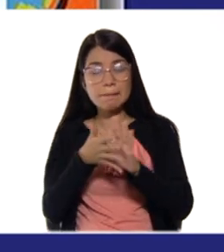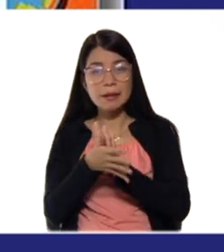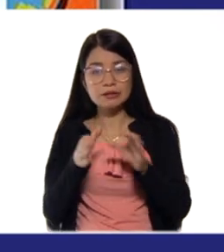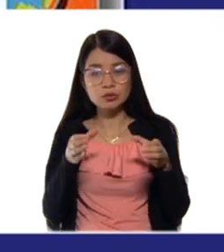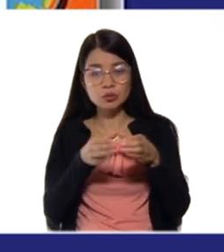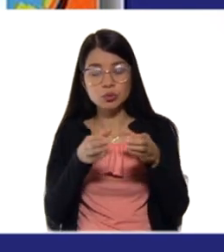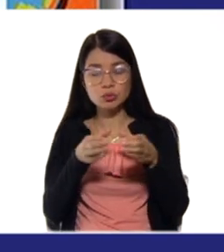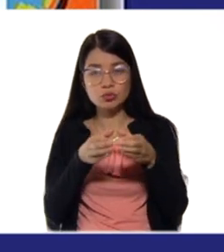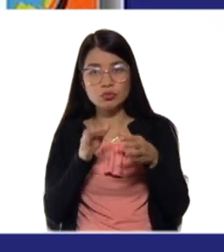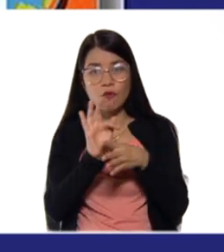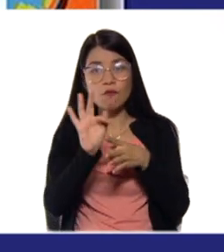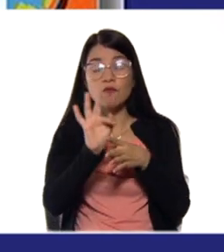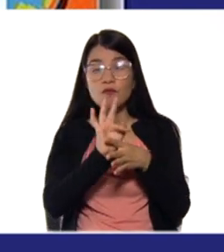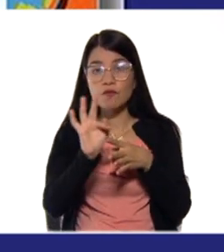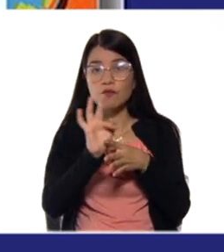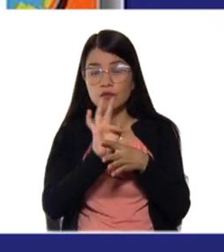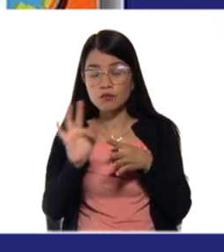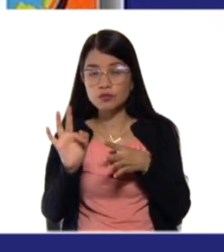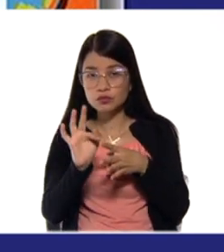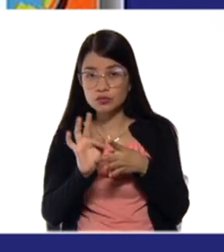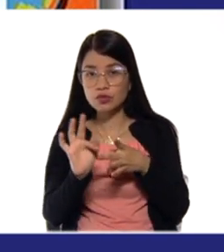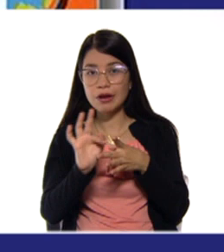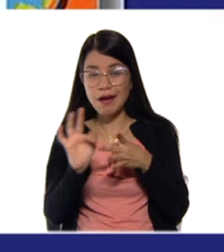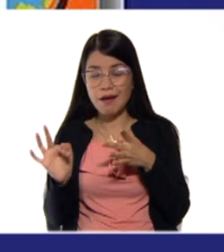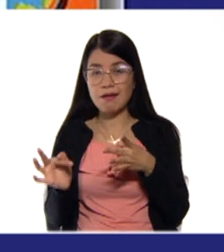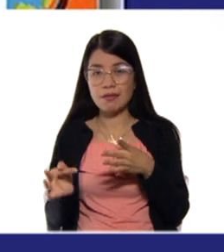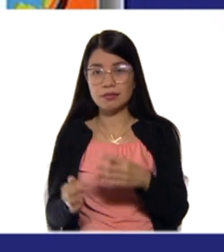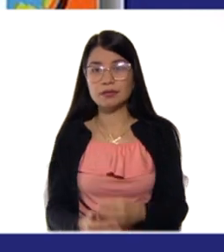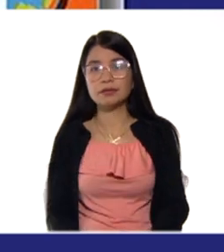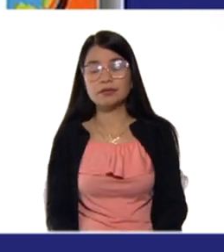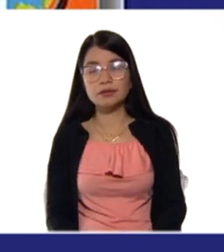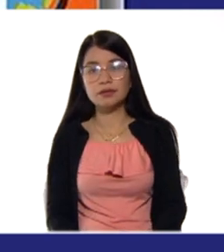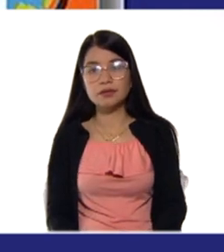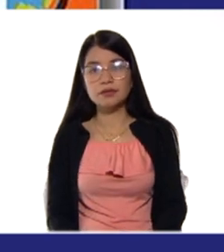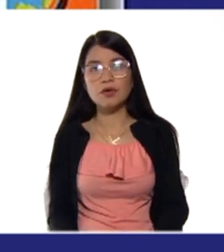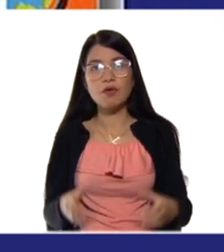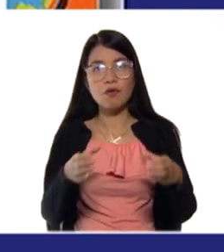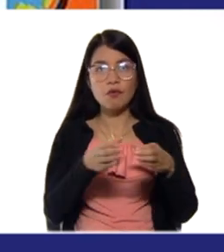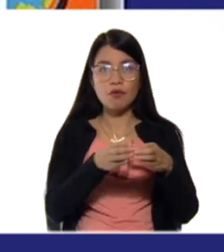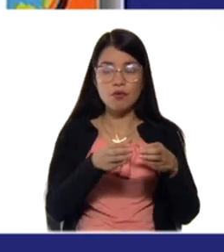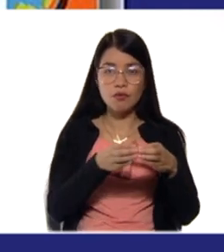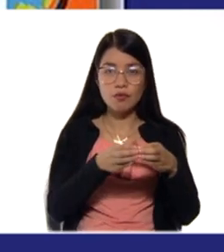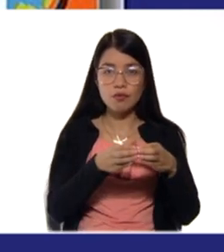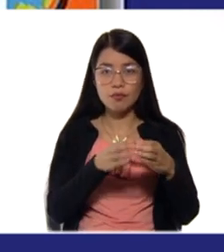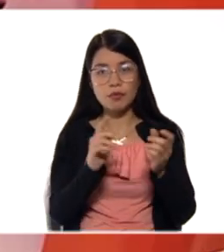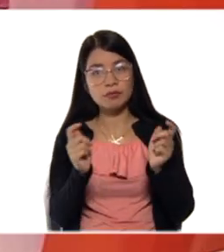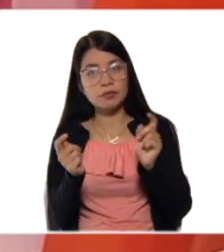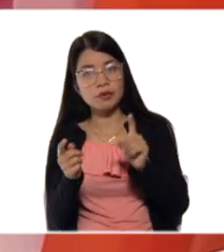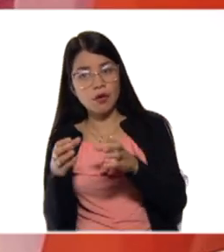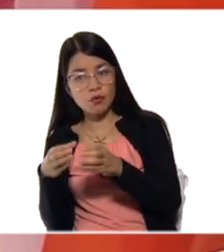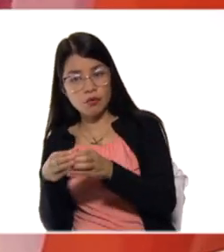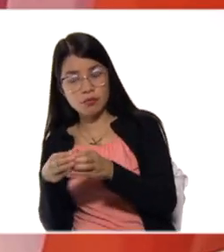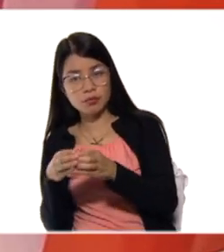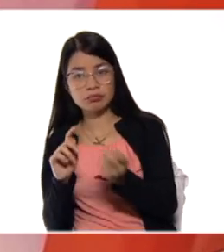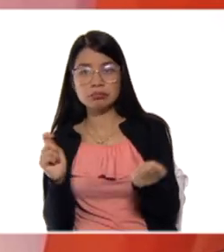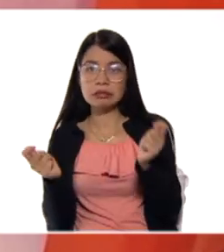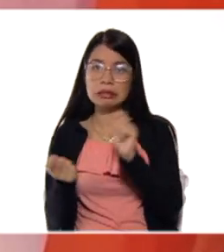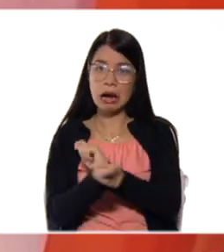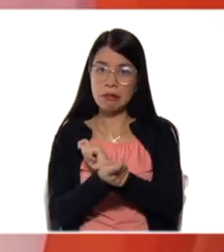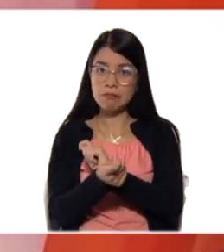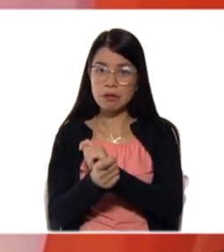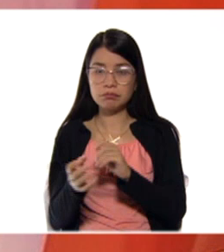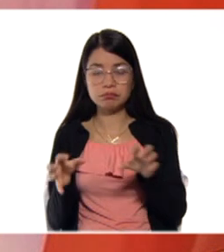grupos funcionales. Entra un grupo funcional, sale un grupo funcional, una sustitución, un reemplazo